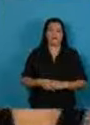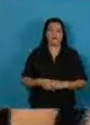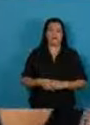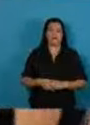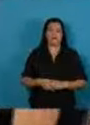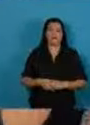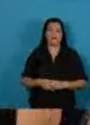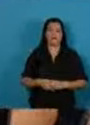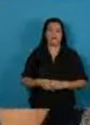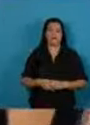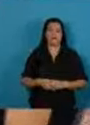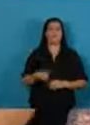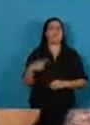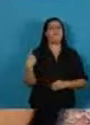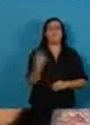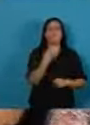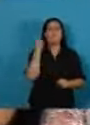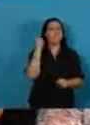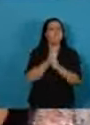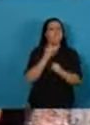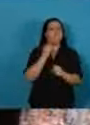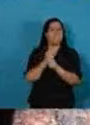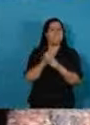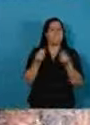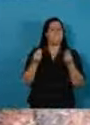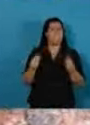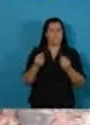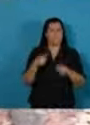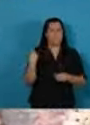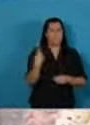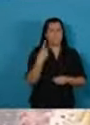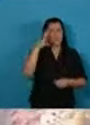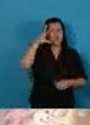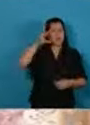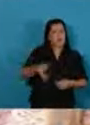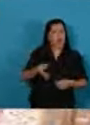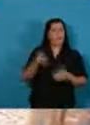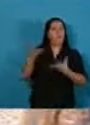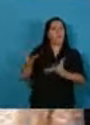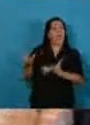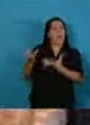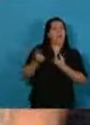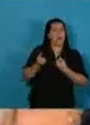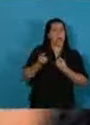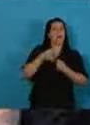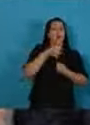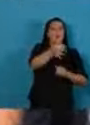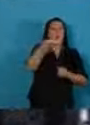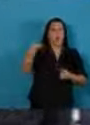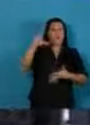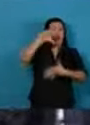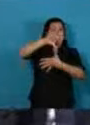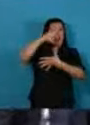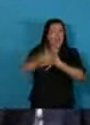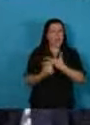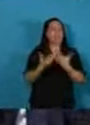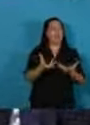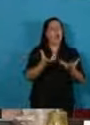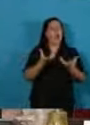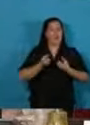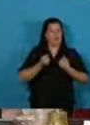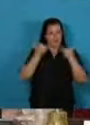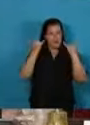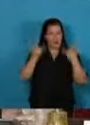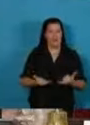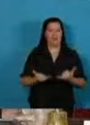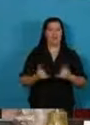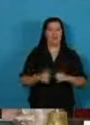Lo haremos sabiendo que nos acompañan los pueblos de América Latina y el mundo